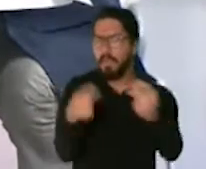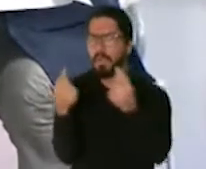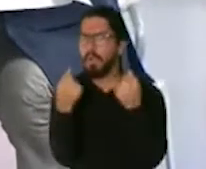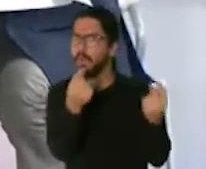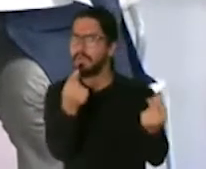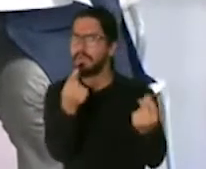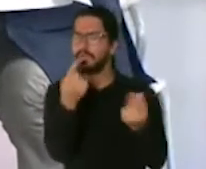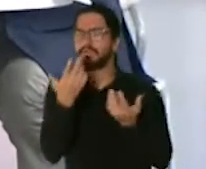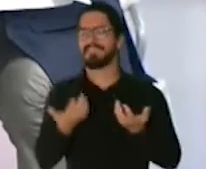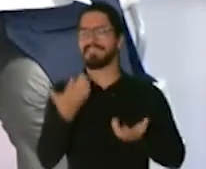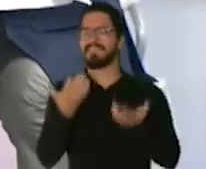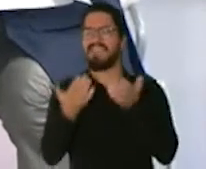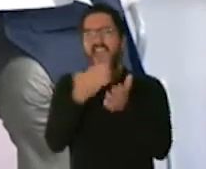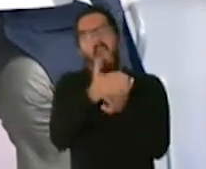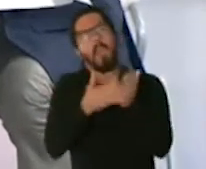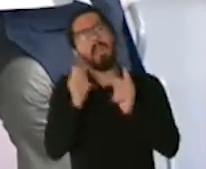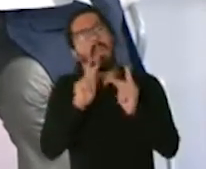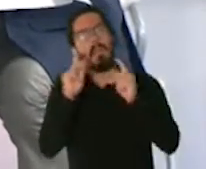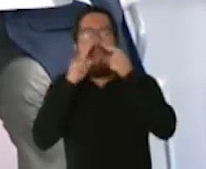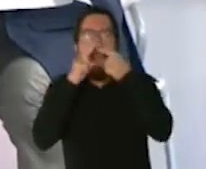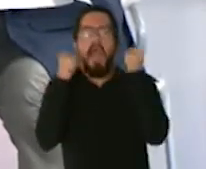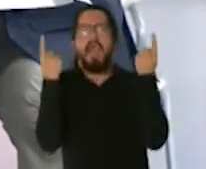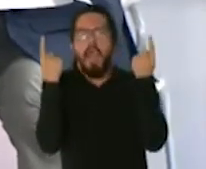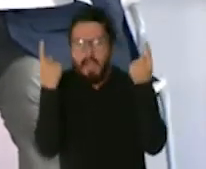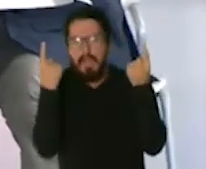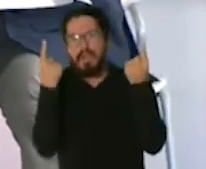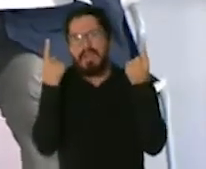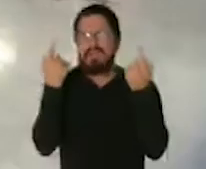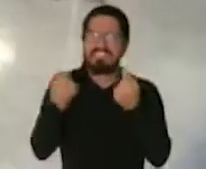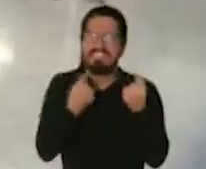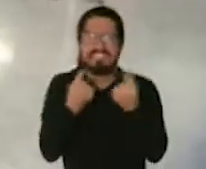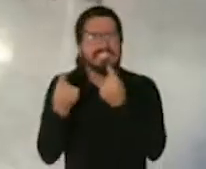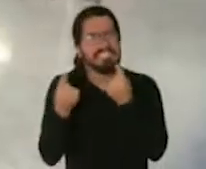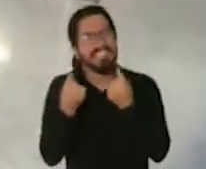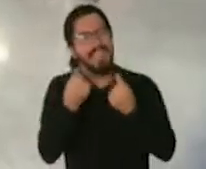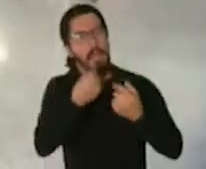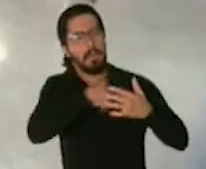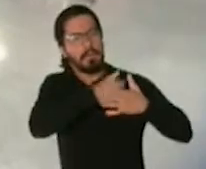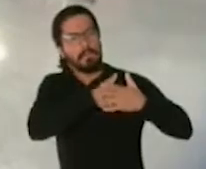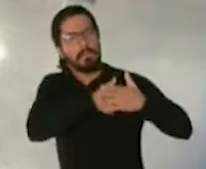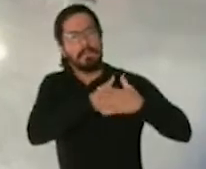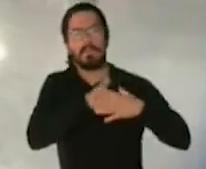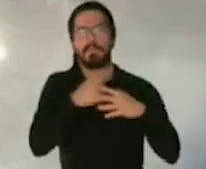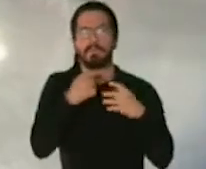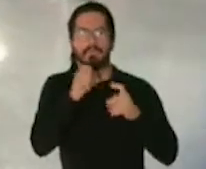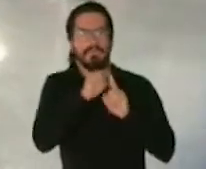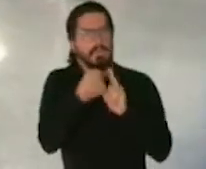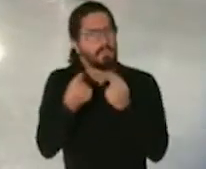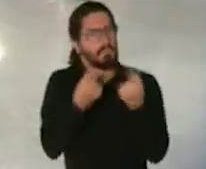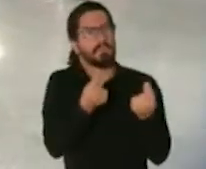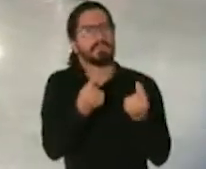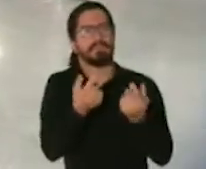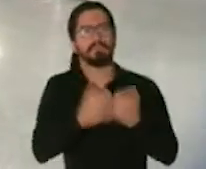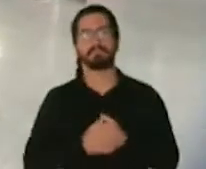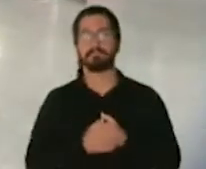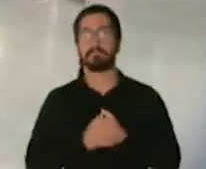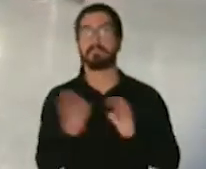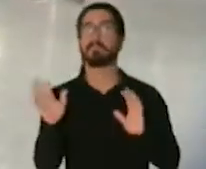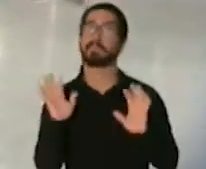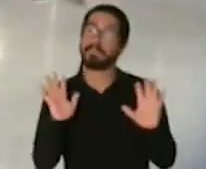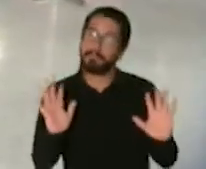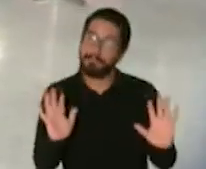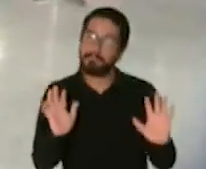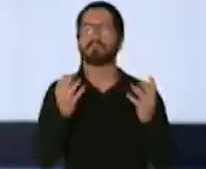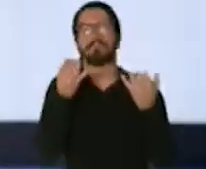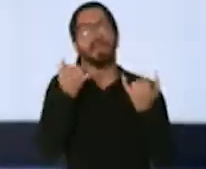dudas de gente que tiene problemas cardíacos o sea ¿qué se hace con mira ahora mismo se ha hablado de que se va a vacunar a todo el mundo la vacuna es